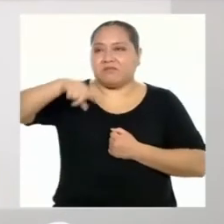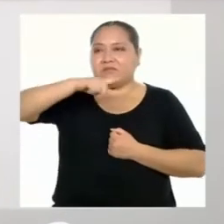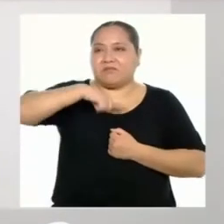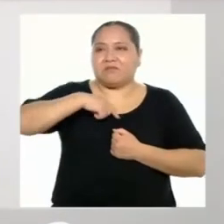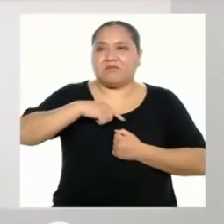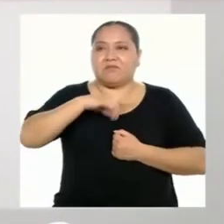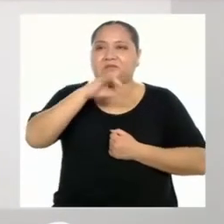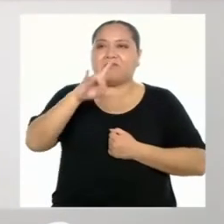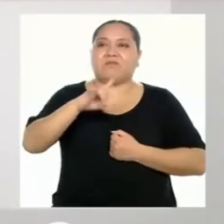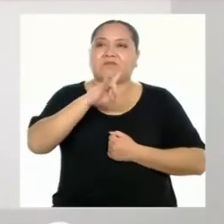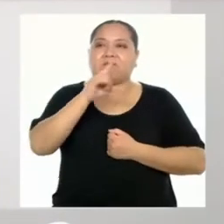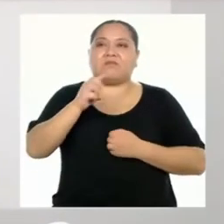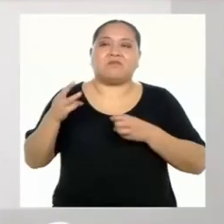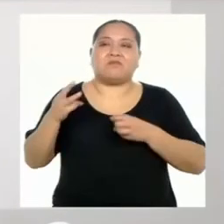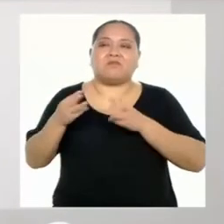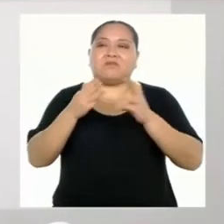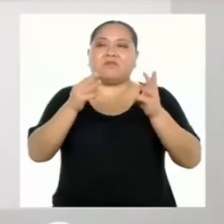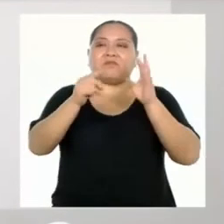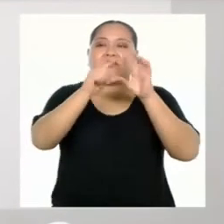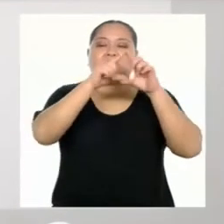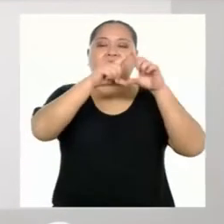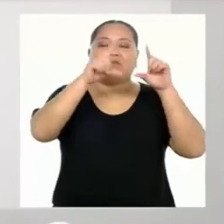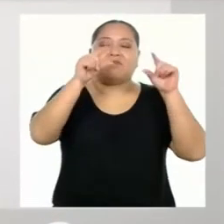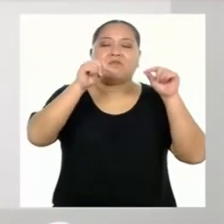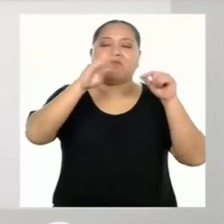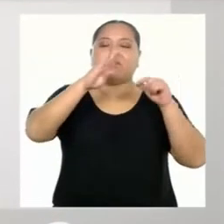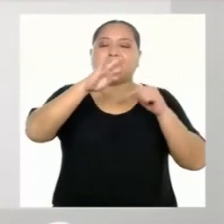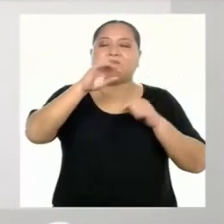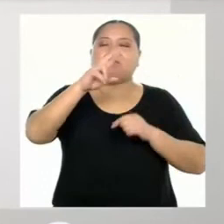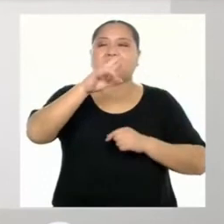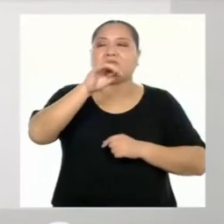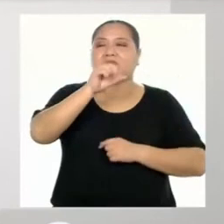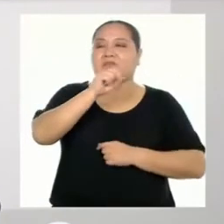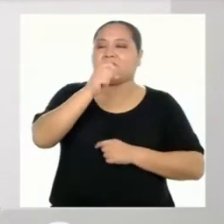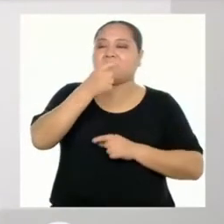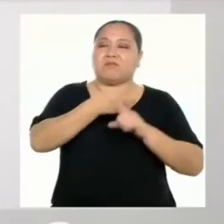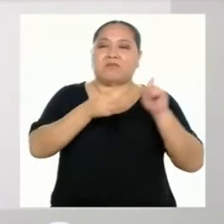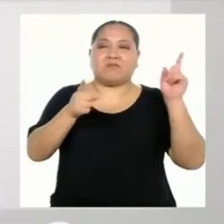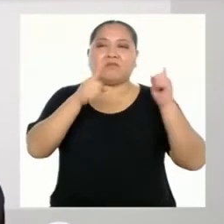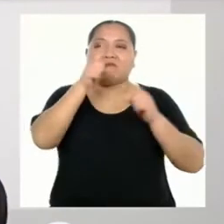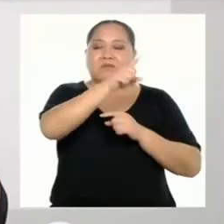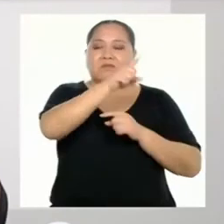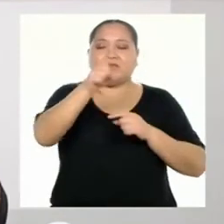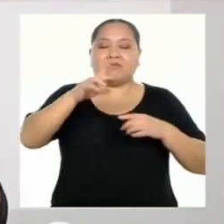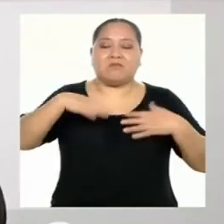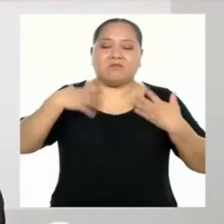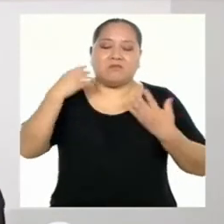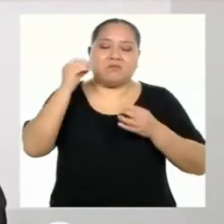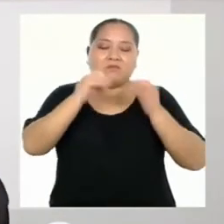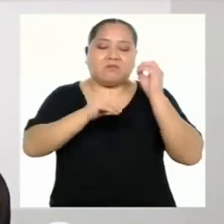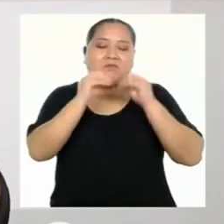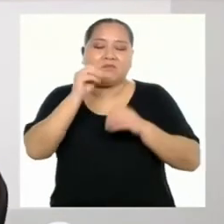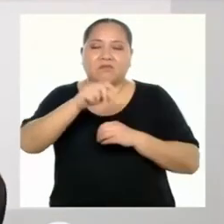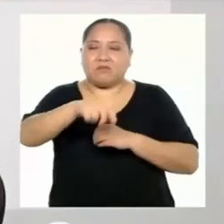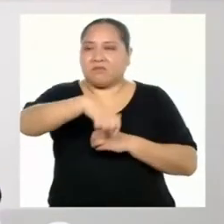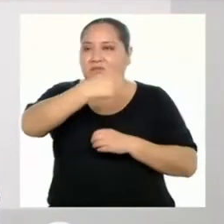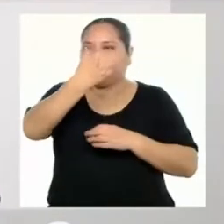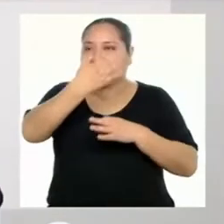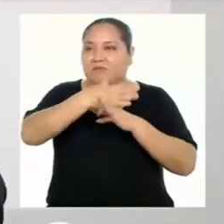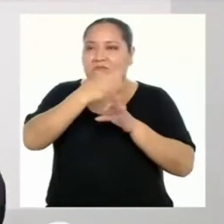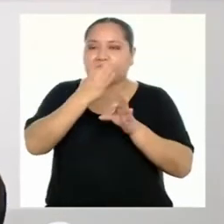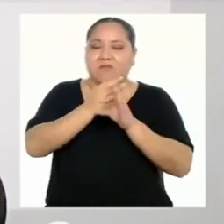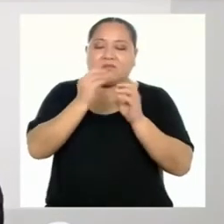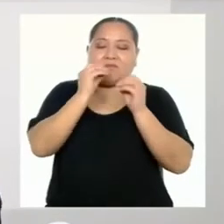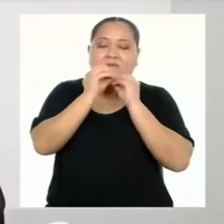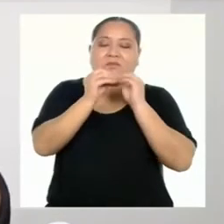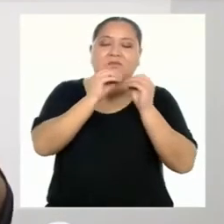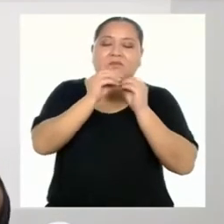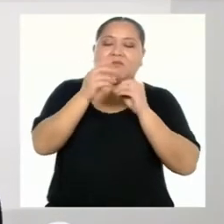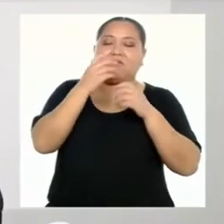caso, usamos el modelo de barras. Pero podemos indicar otro método de resolución para los sistemas de ecuaciones